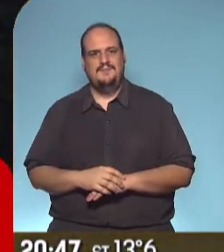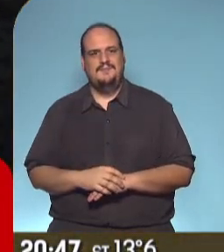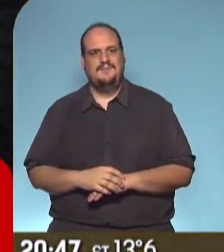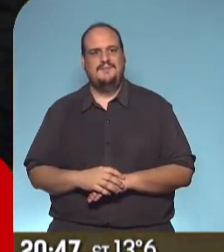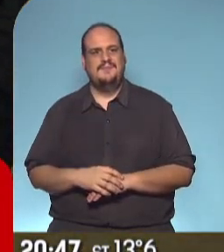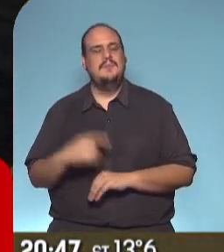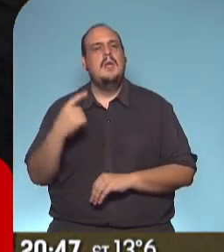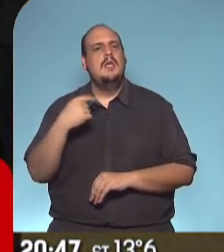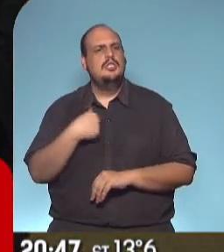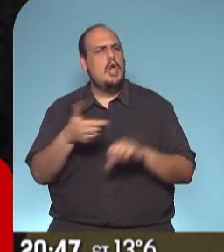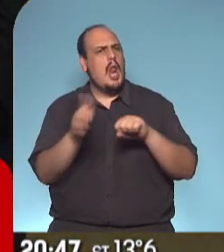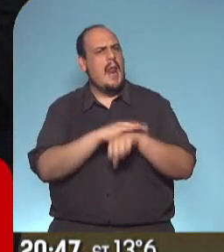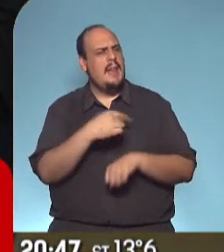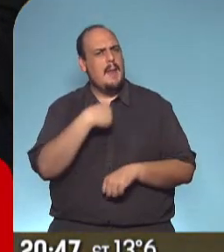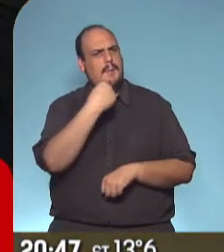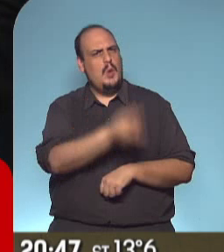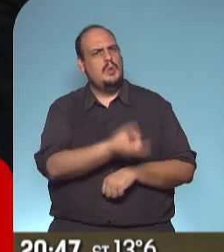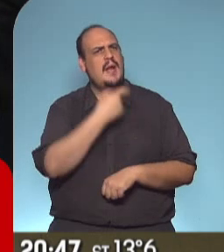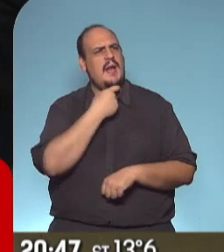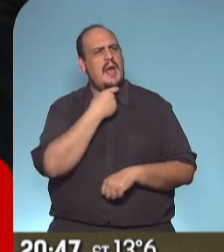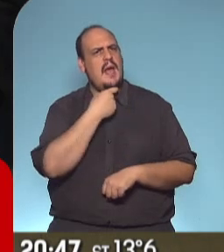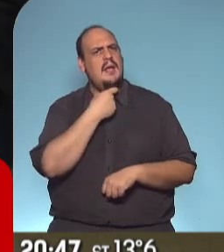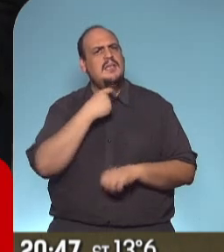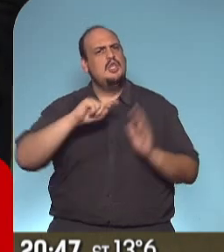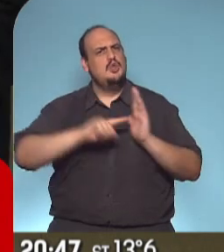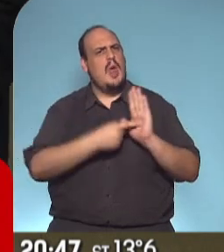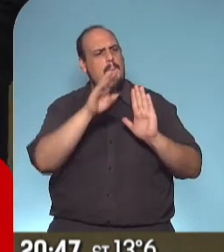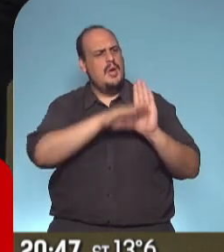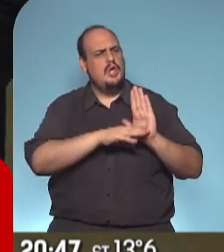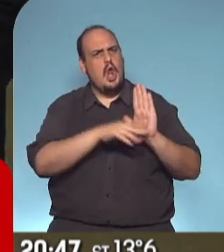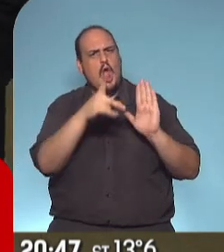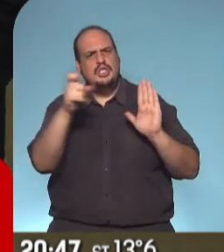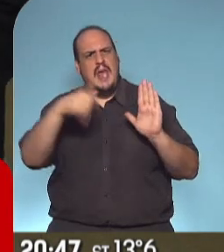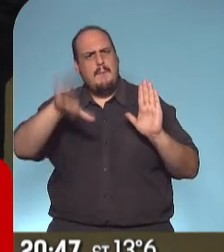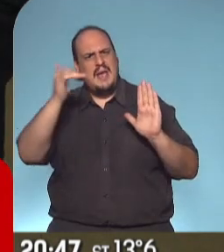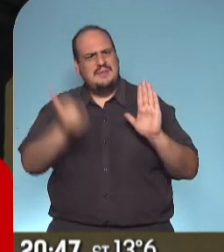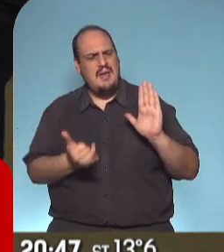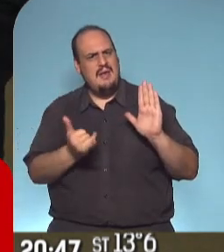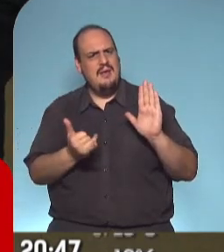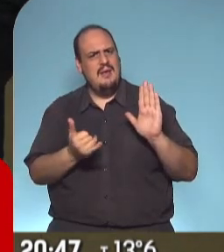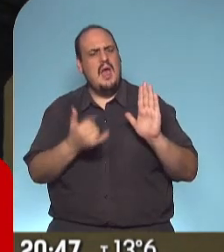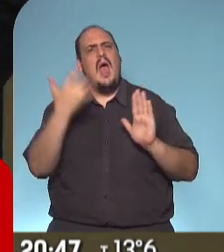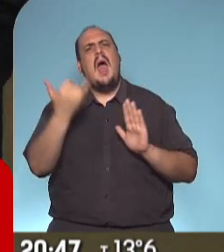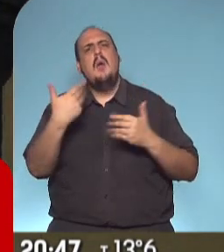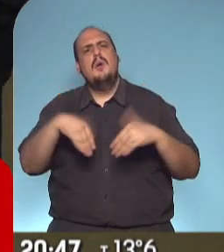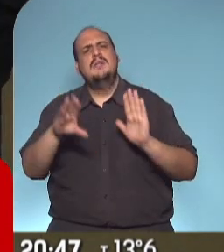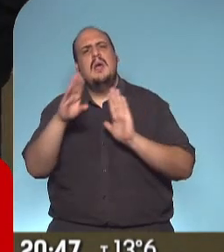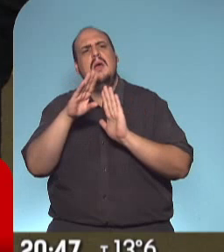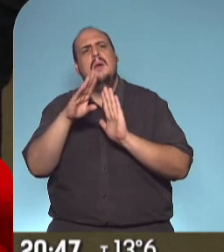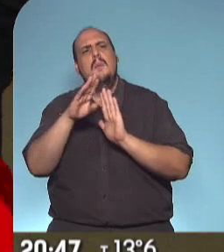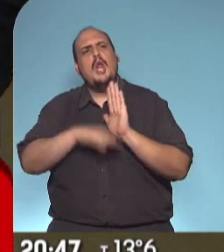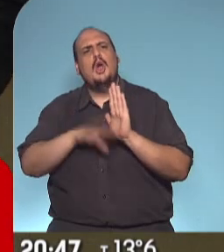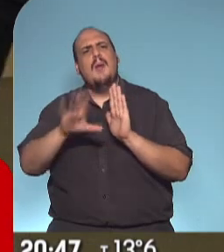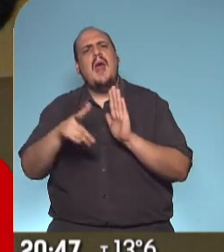Quería consultarle, Rodríguez Larreta, hay más de 100 protocolos en la ciudad para todas las actividades. ¿Hay chance de un protocolo para las reuniones familiares?